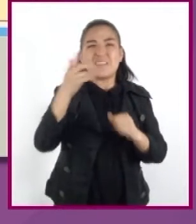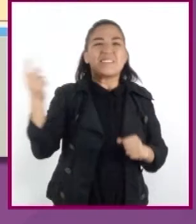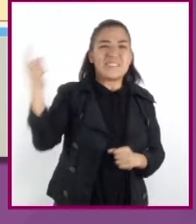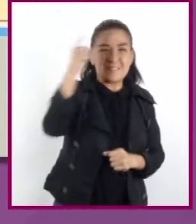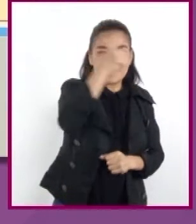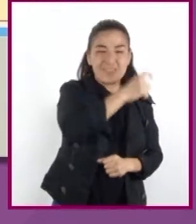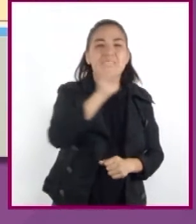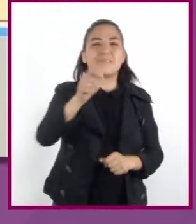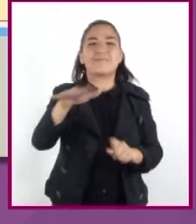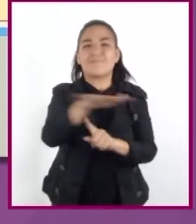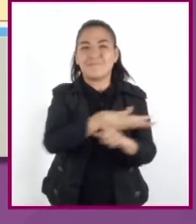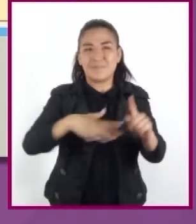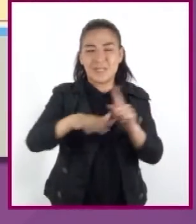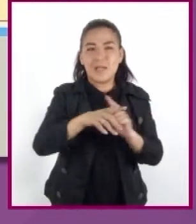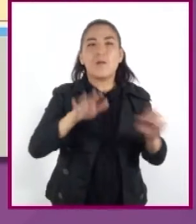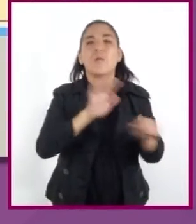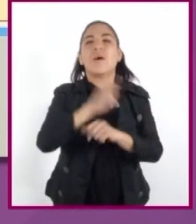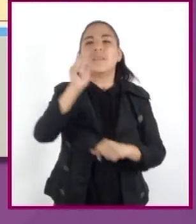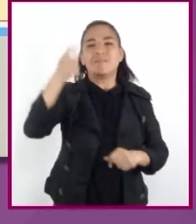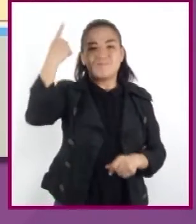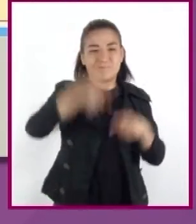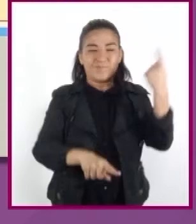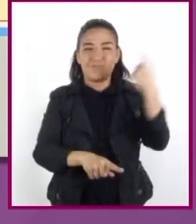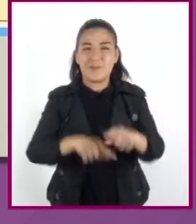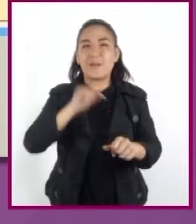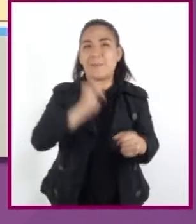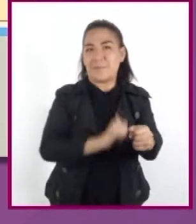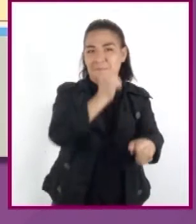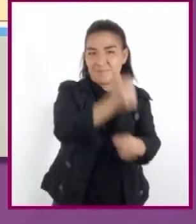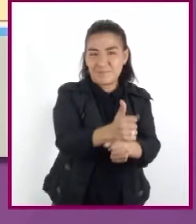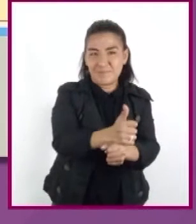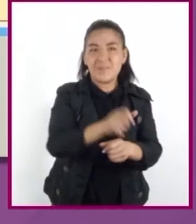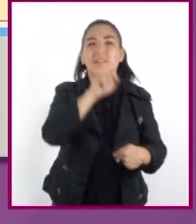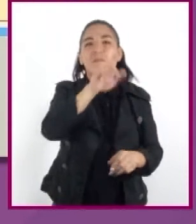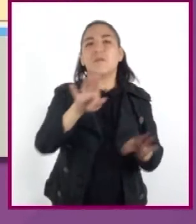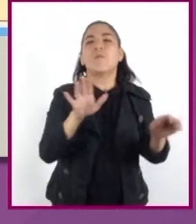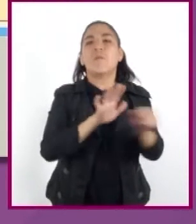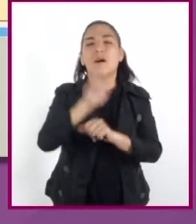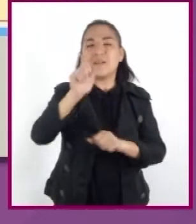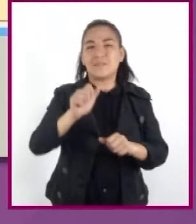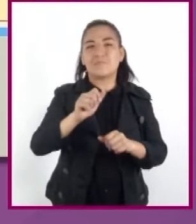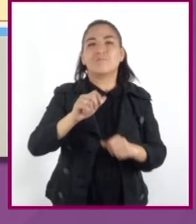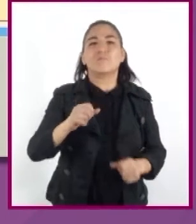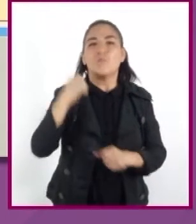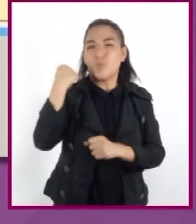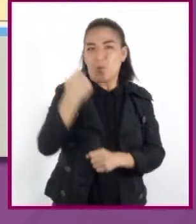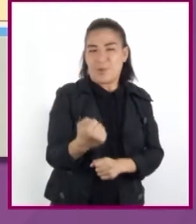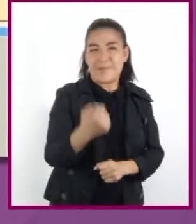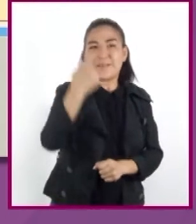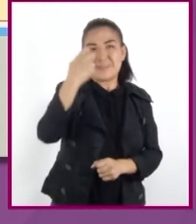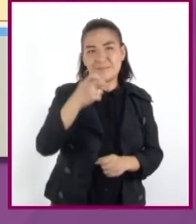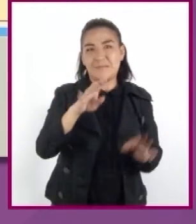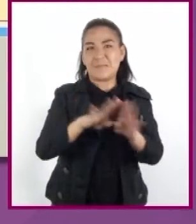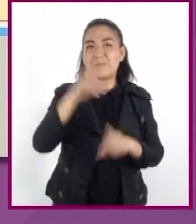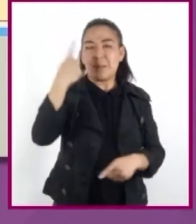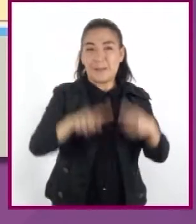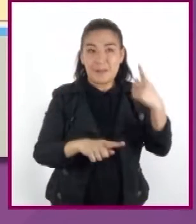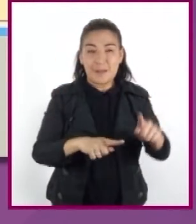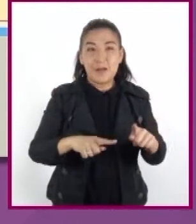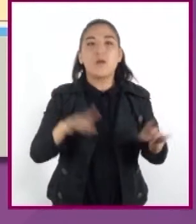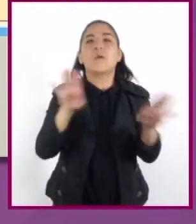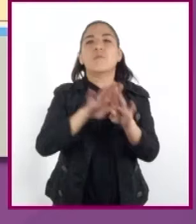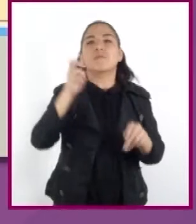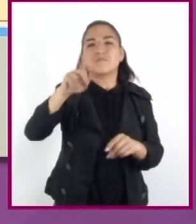social, en el patrón de asentamiento, en el grado de centralización del poder, en la magnitud del aparato bélico